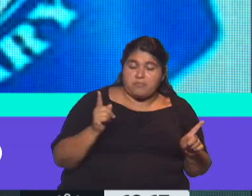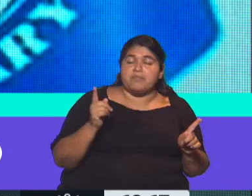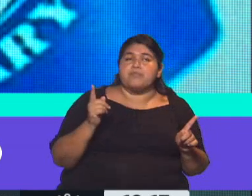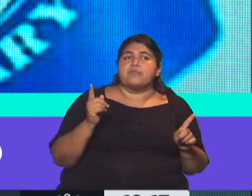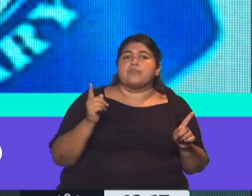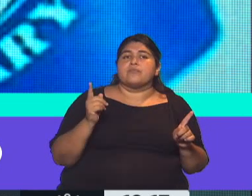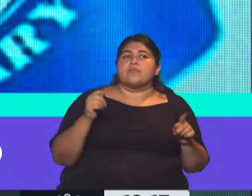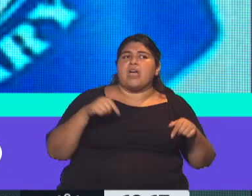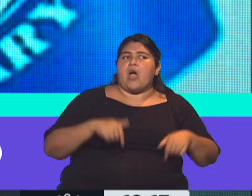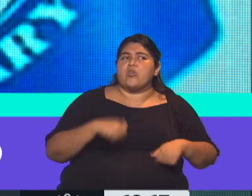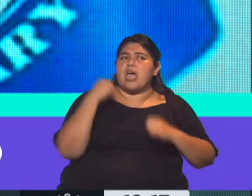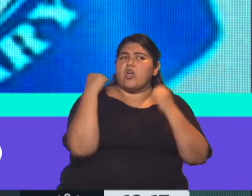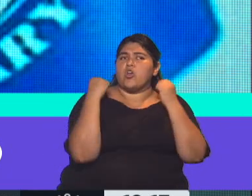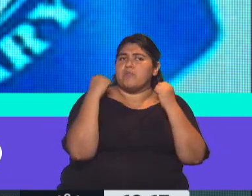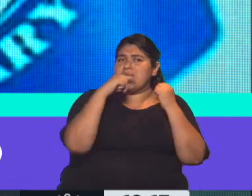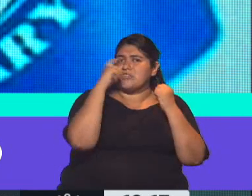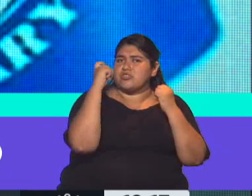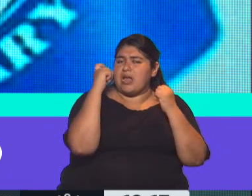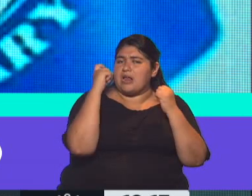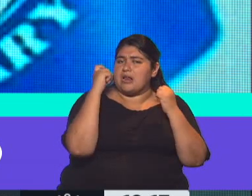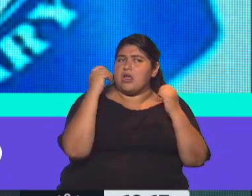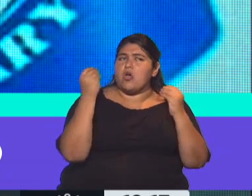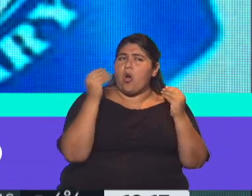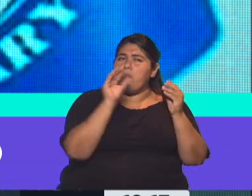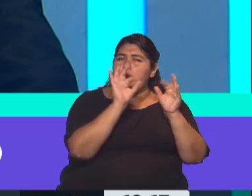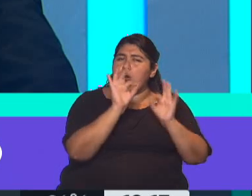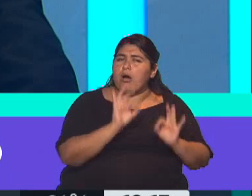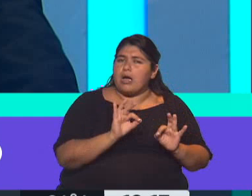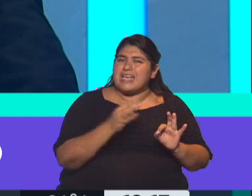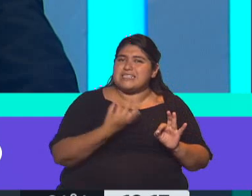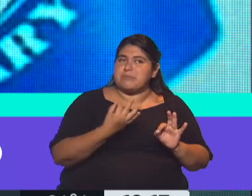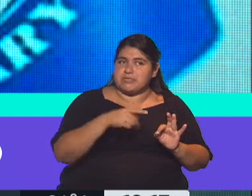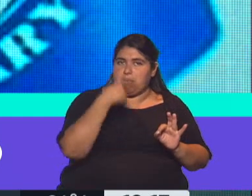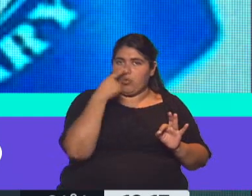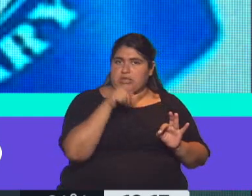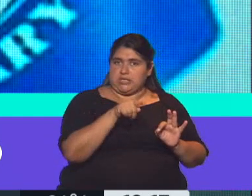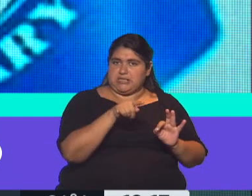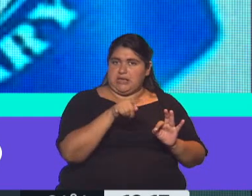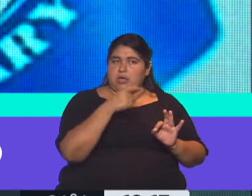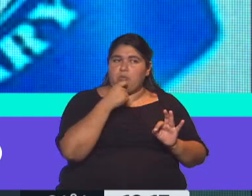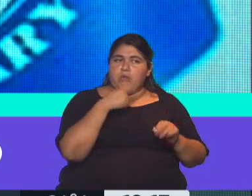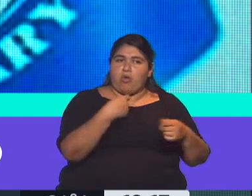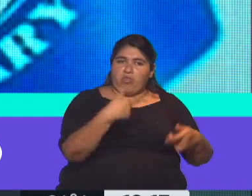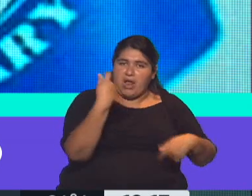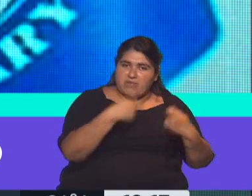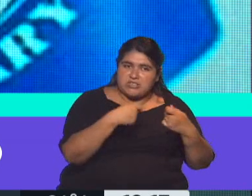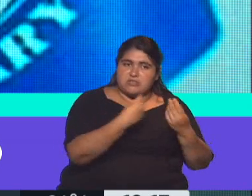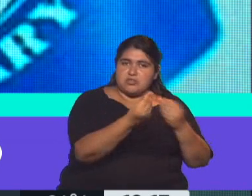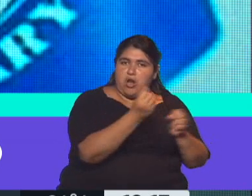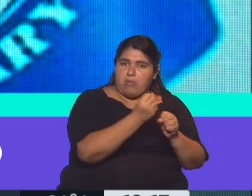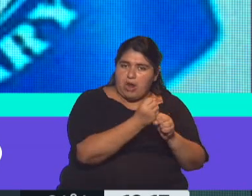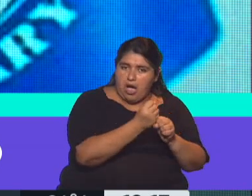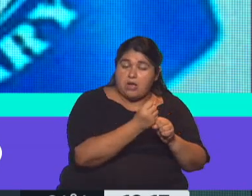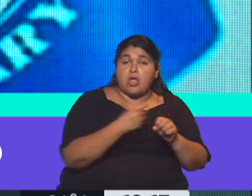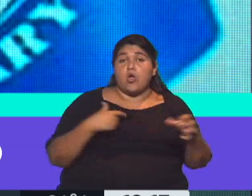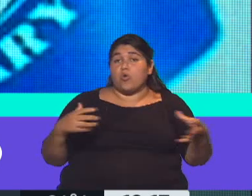el proyecto económico del gobierno nacional, sino que tiene aspectos puntuales que son muy interesantes, el caso de la flexibilización laboral. Recordemos que